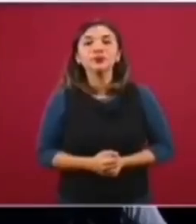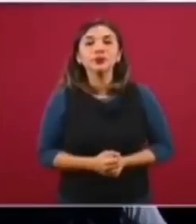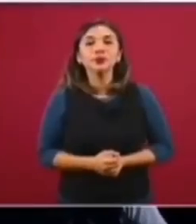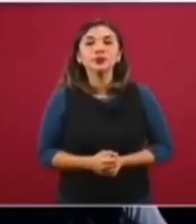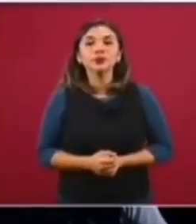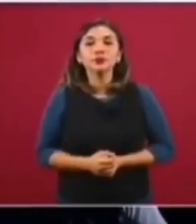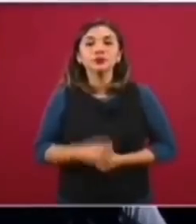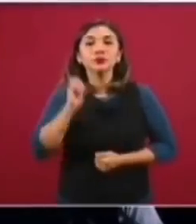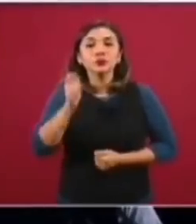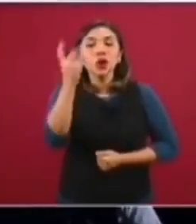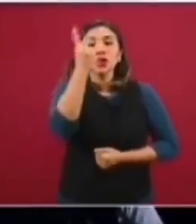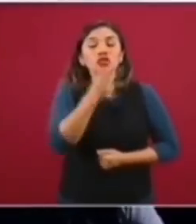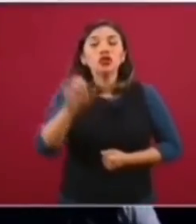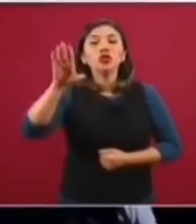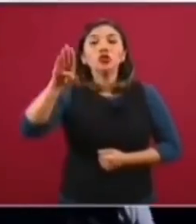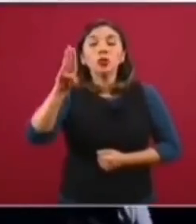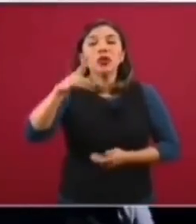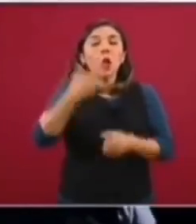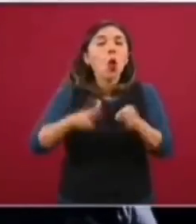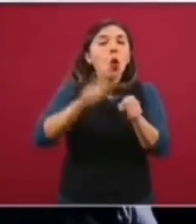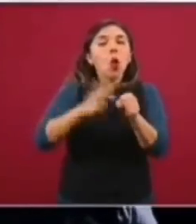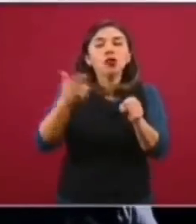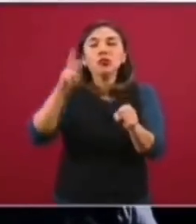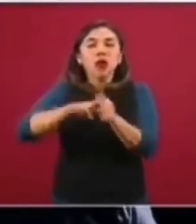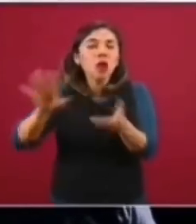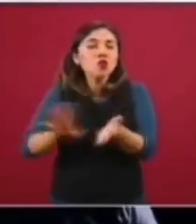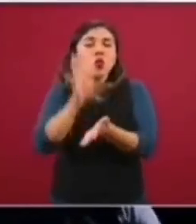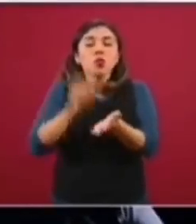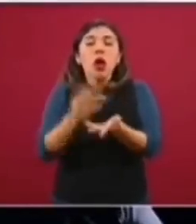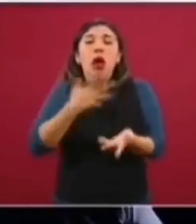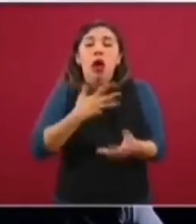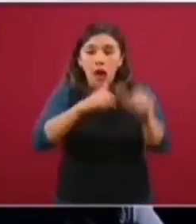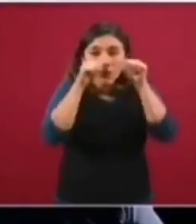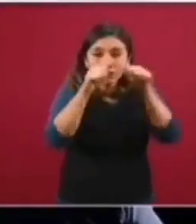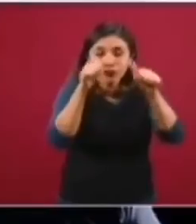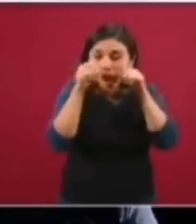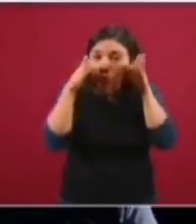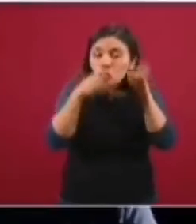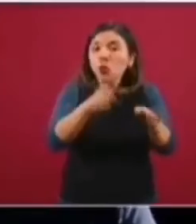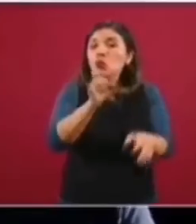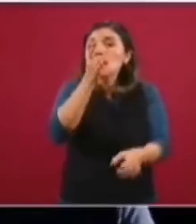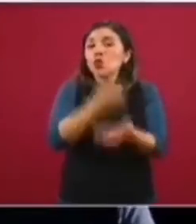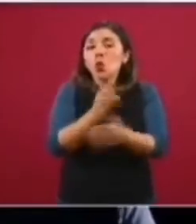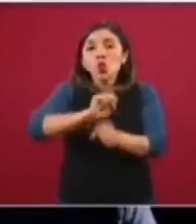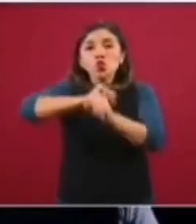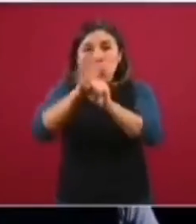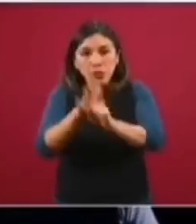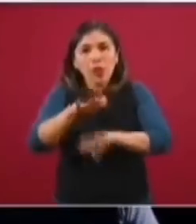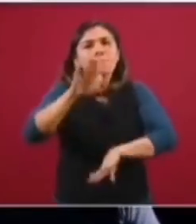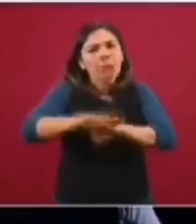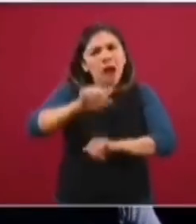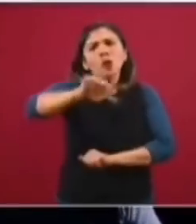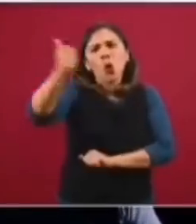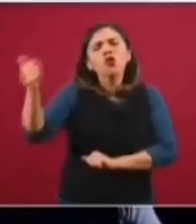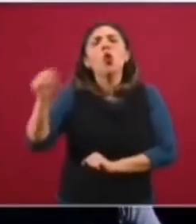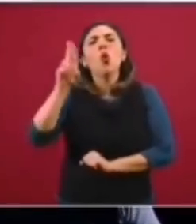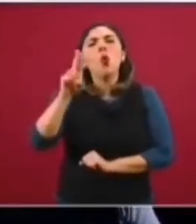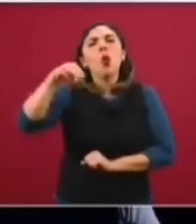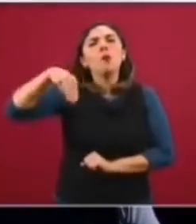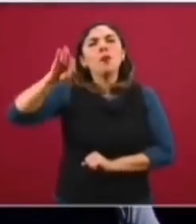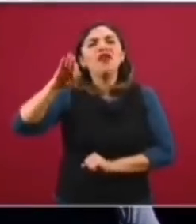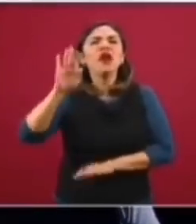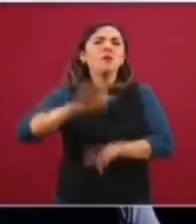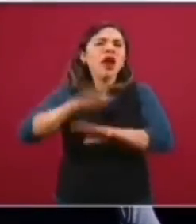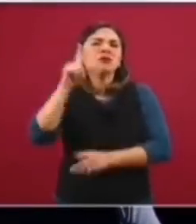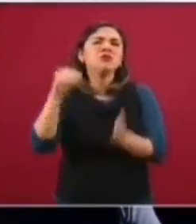Son 290 hospitales en total que están atendiendo COVID, además de todas las unidades de medicina familiar, más de 1